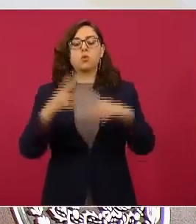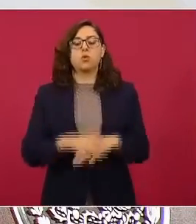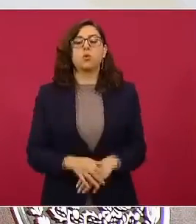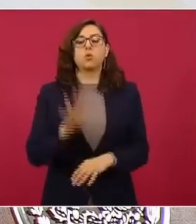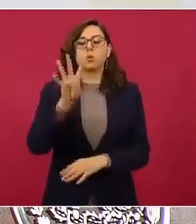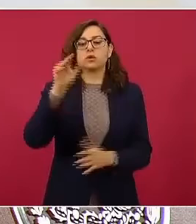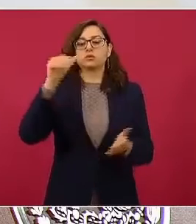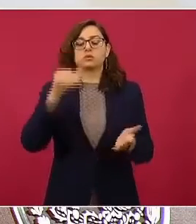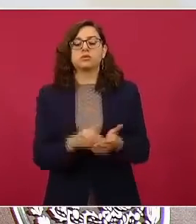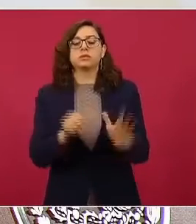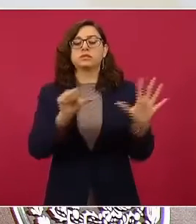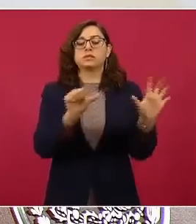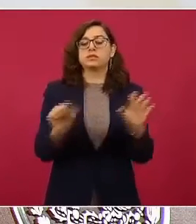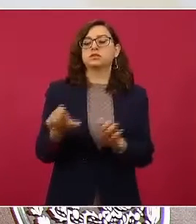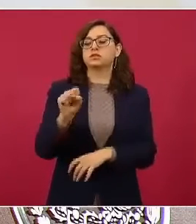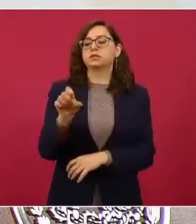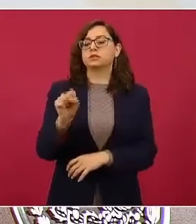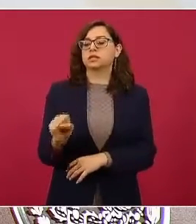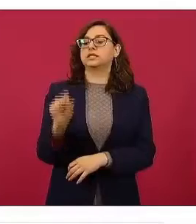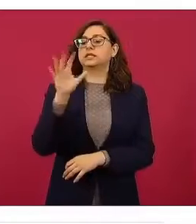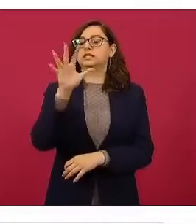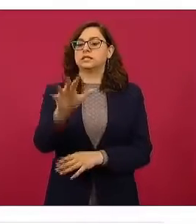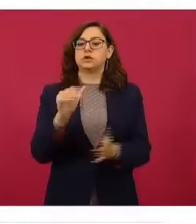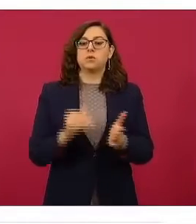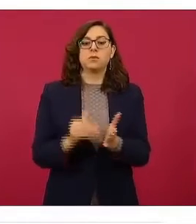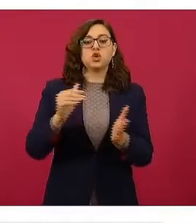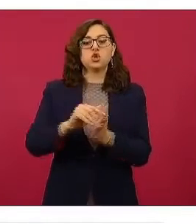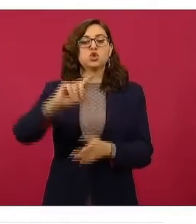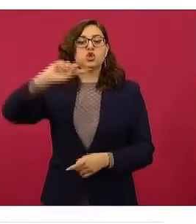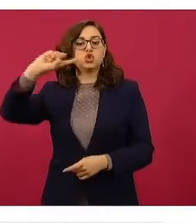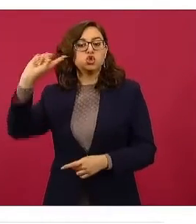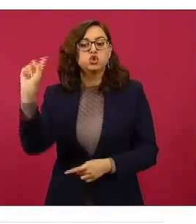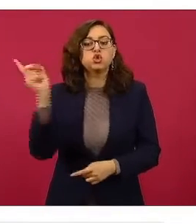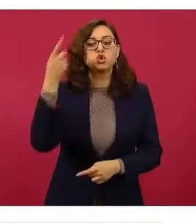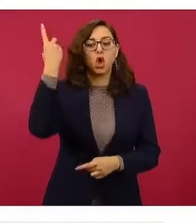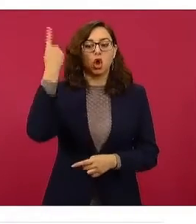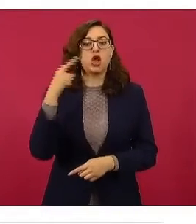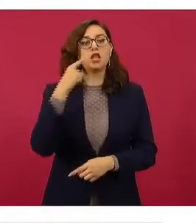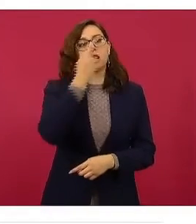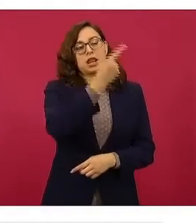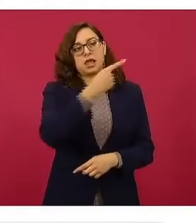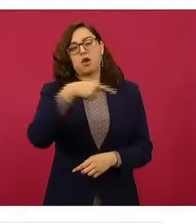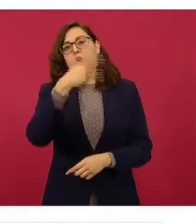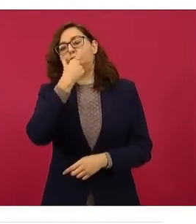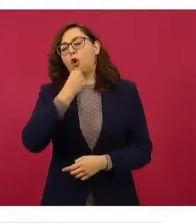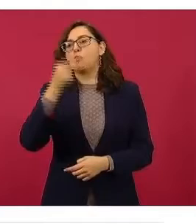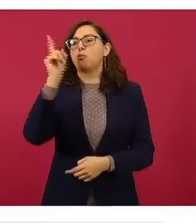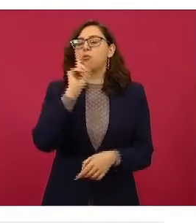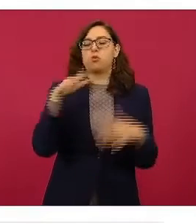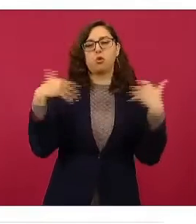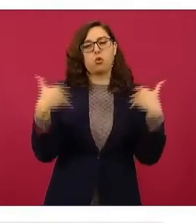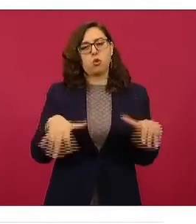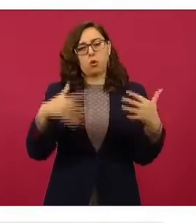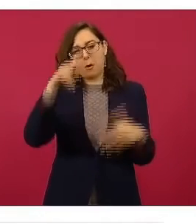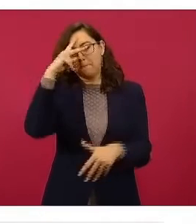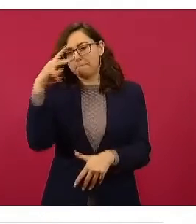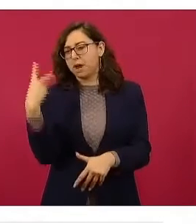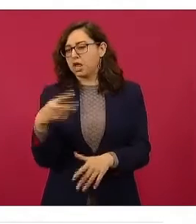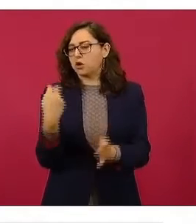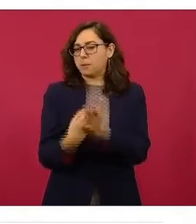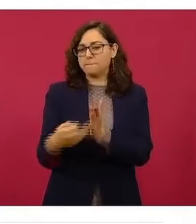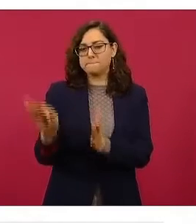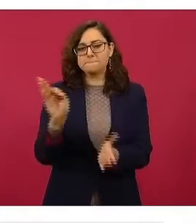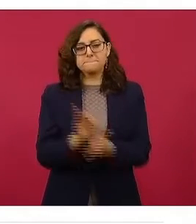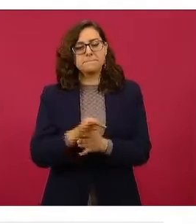millones de dólares que fueron enviados por las heroínas y héroes que trabajan en los